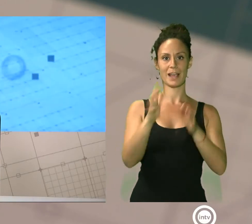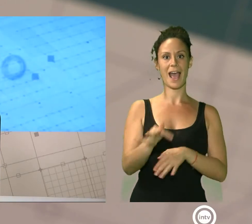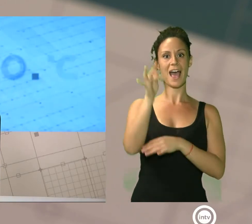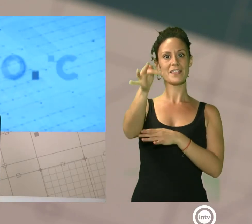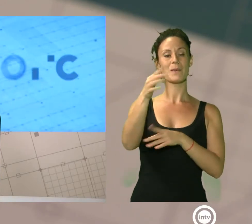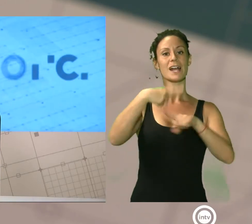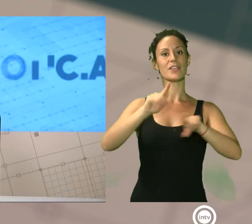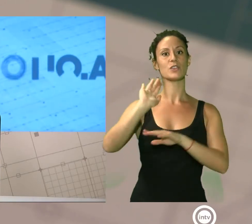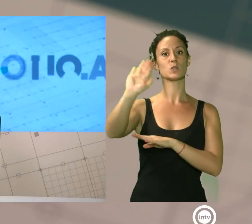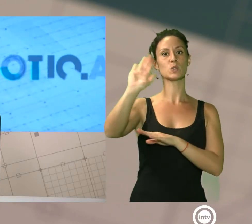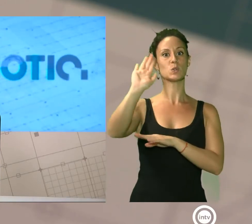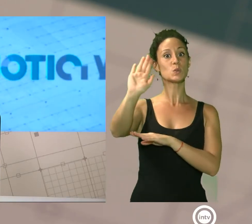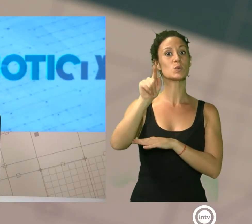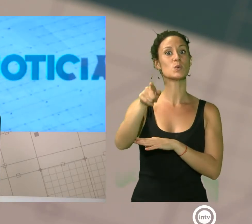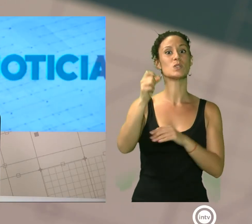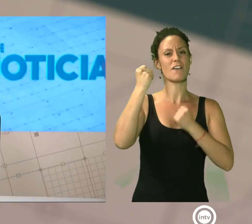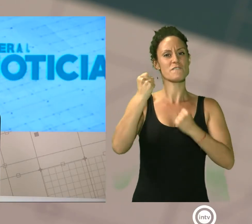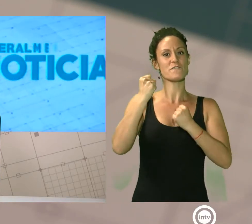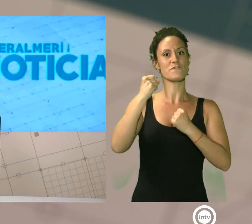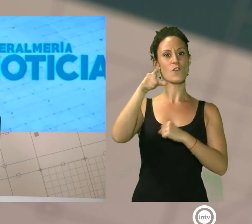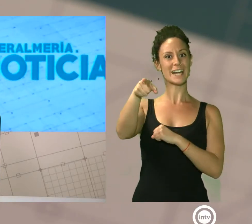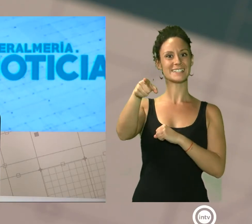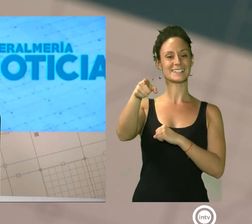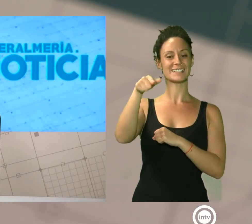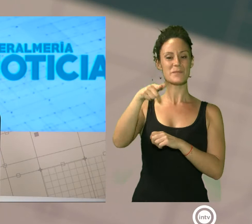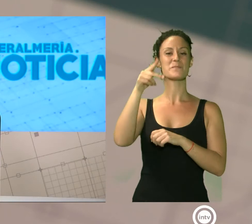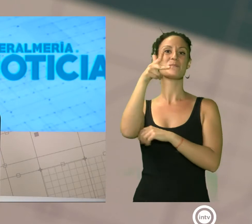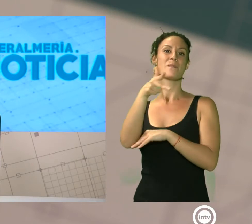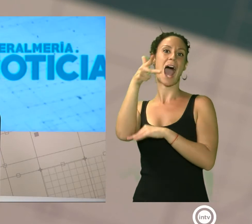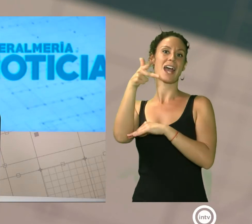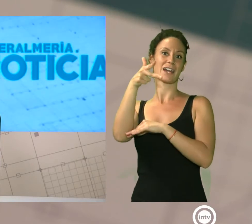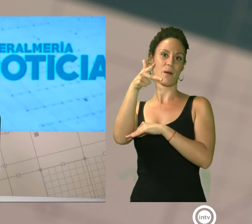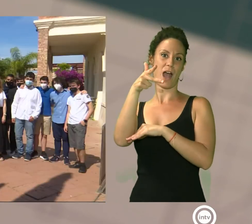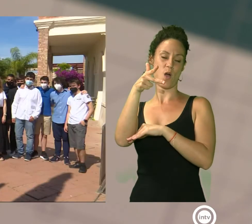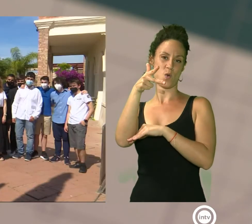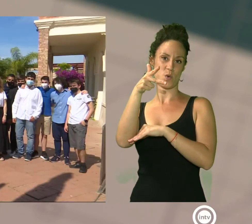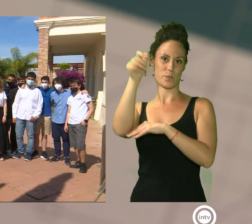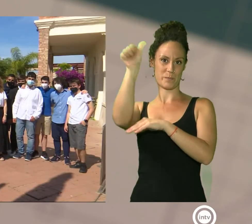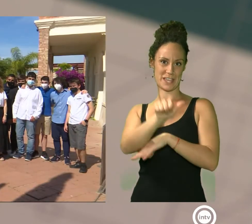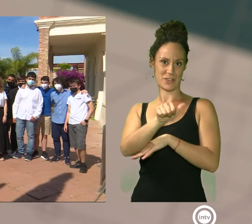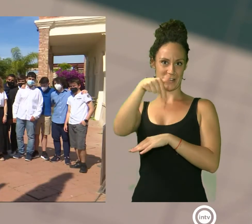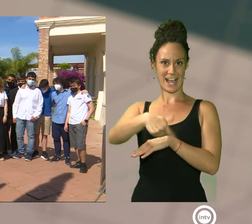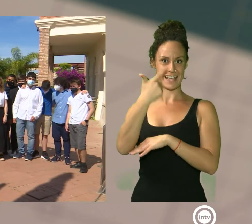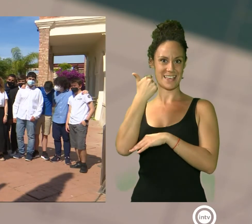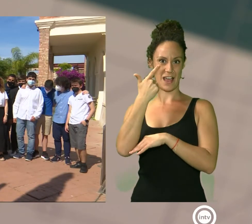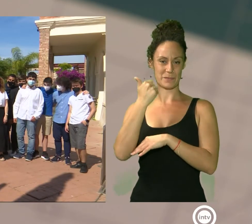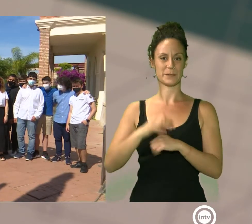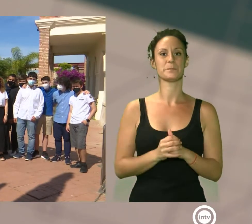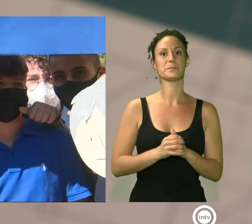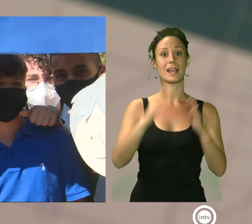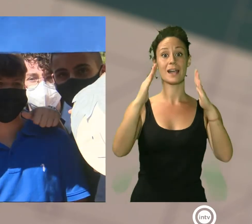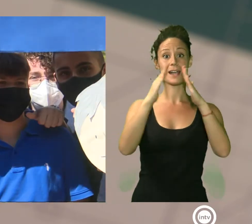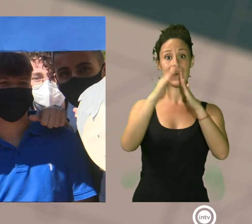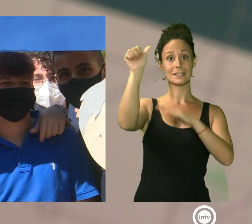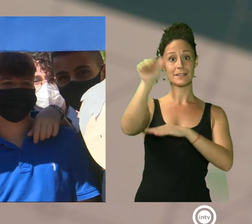fuerte, esta artista ha convertido a Almería en el escenario del videoclip de su nueva canción. La Casa del Cine se viste de gala